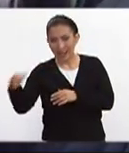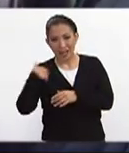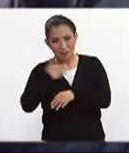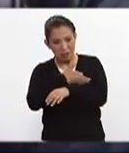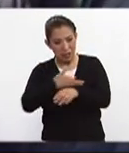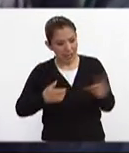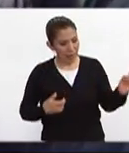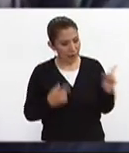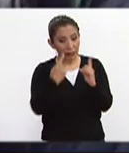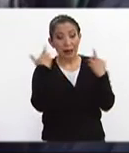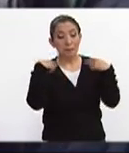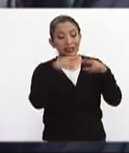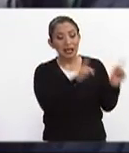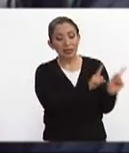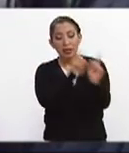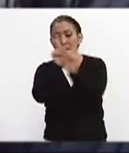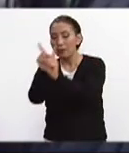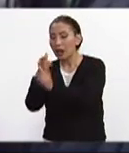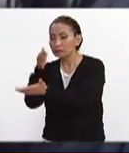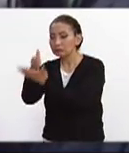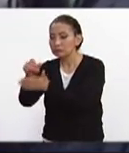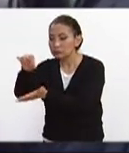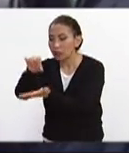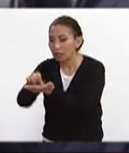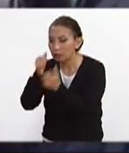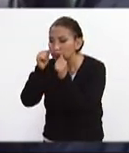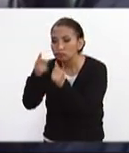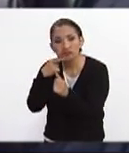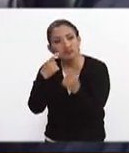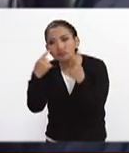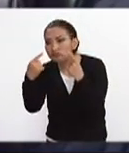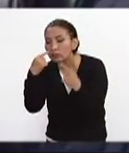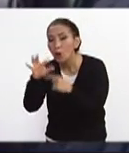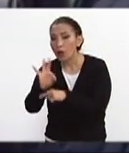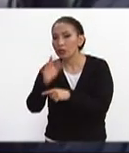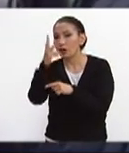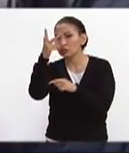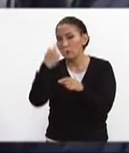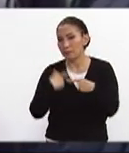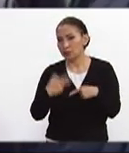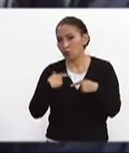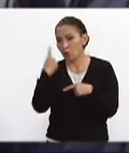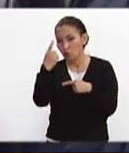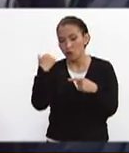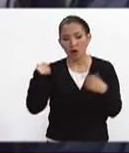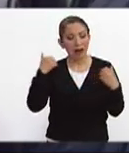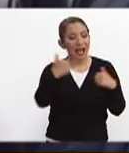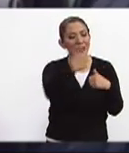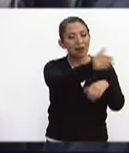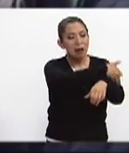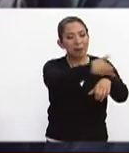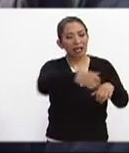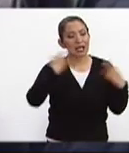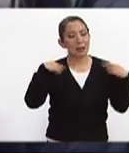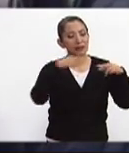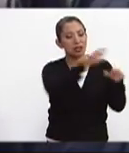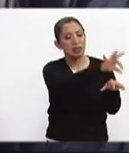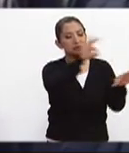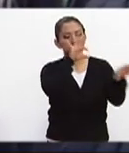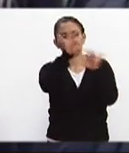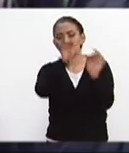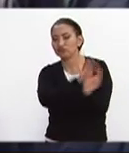la familia para estar en el centro de mando son 48 personas uno representante de cada una de las familias